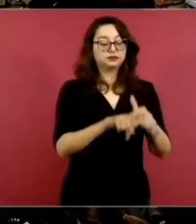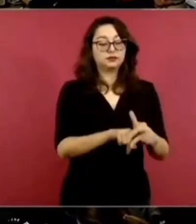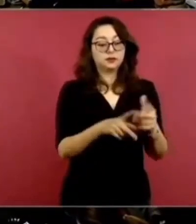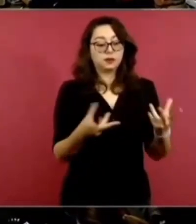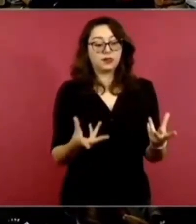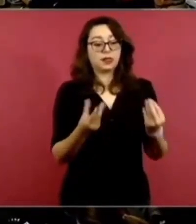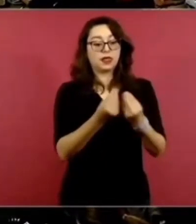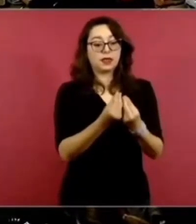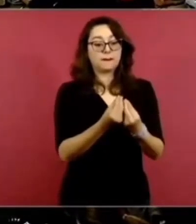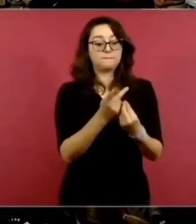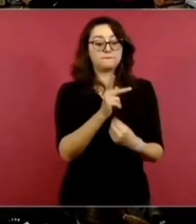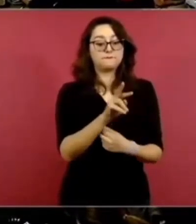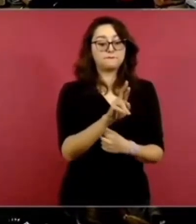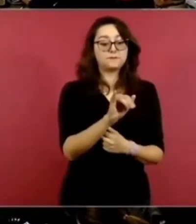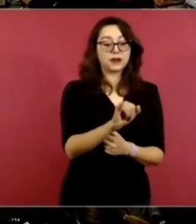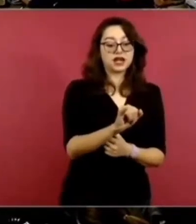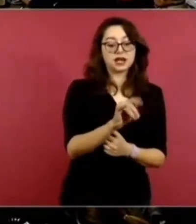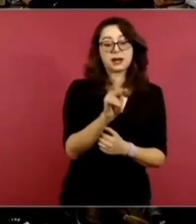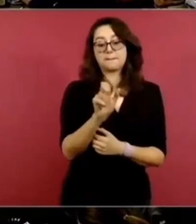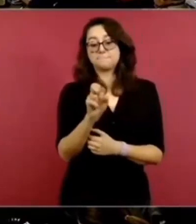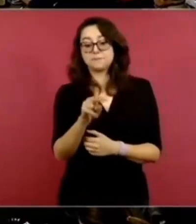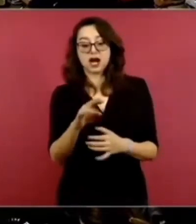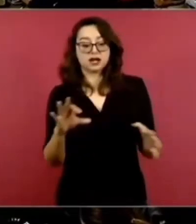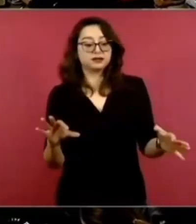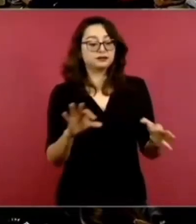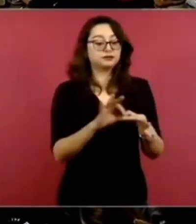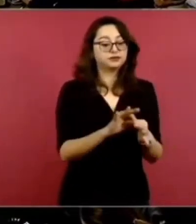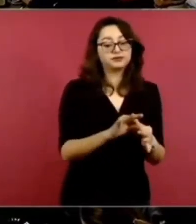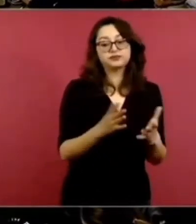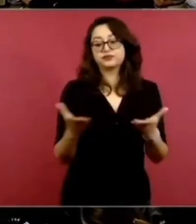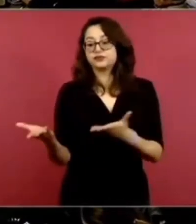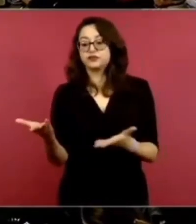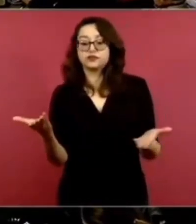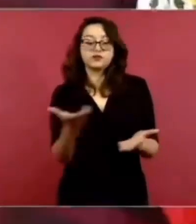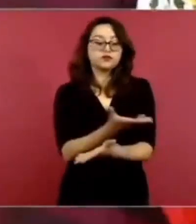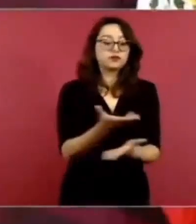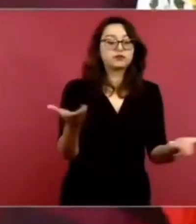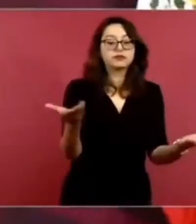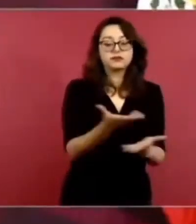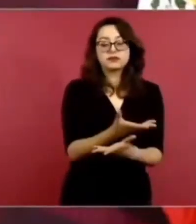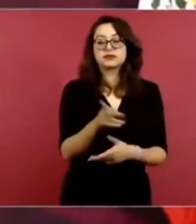le permiten al PAN que gane la primera gobernatura